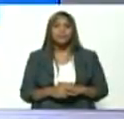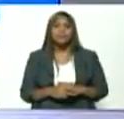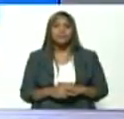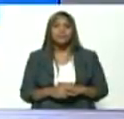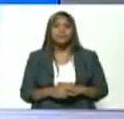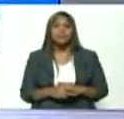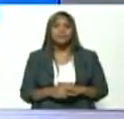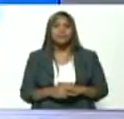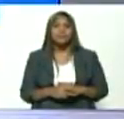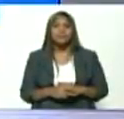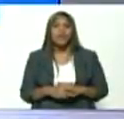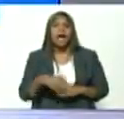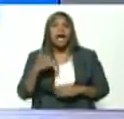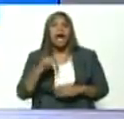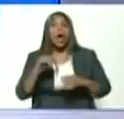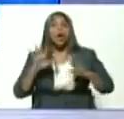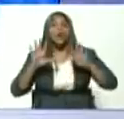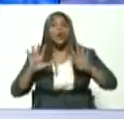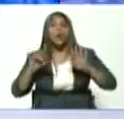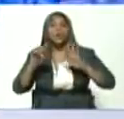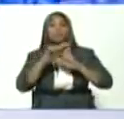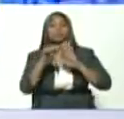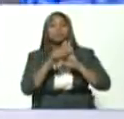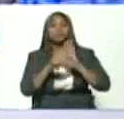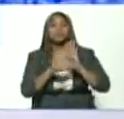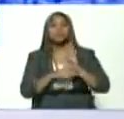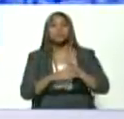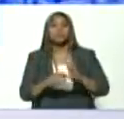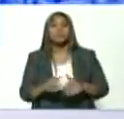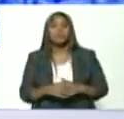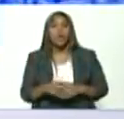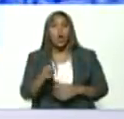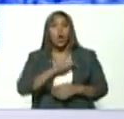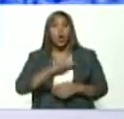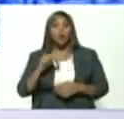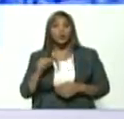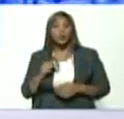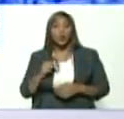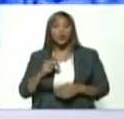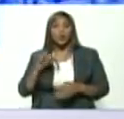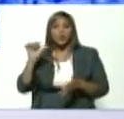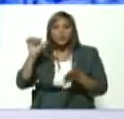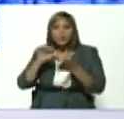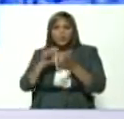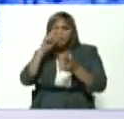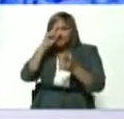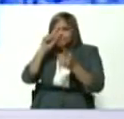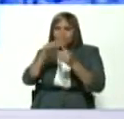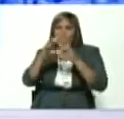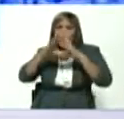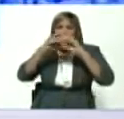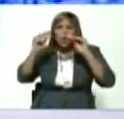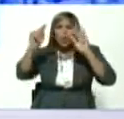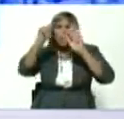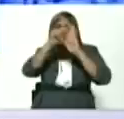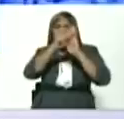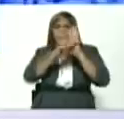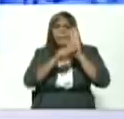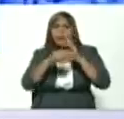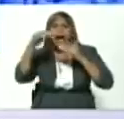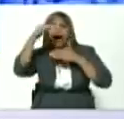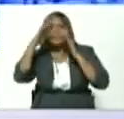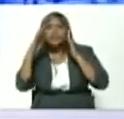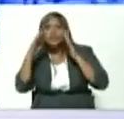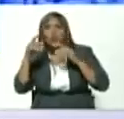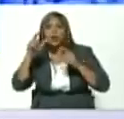aquí están nueve puntos que engloban si nosotros ponemos en el centro de todas nuestras políticas y atención al